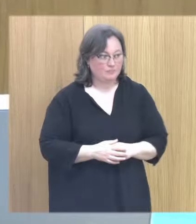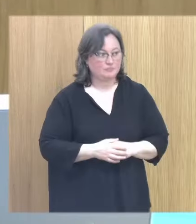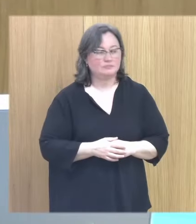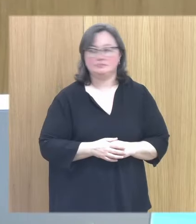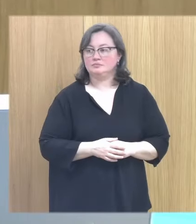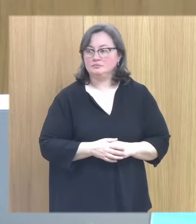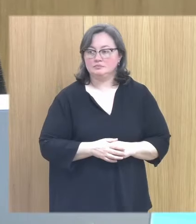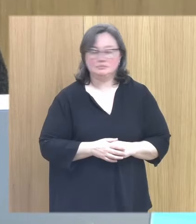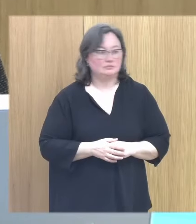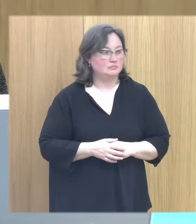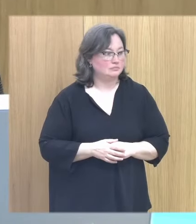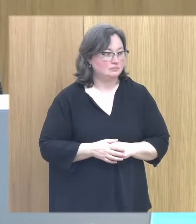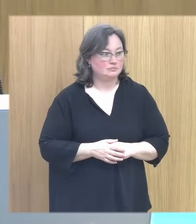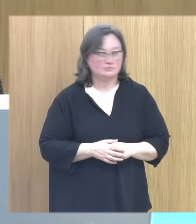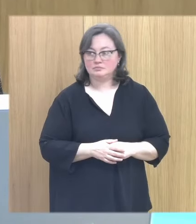a mí sí